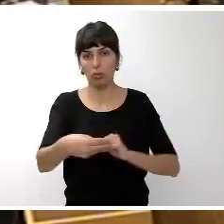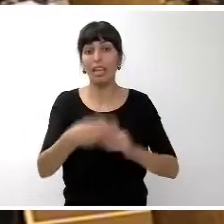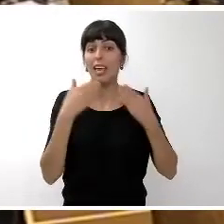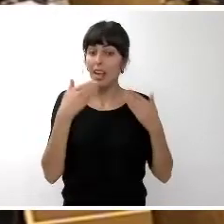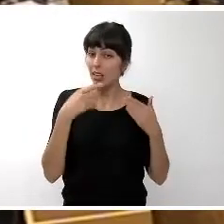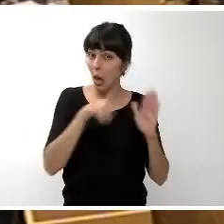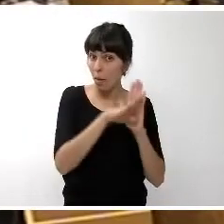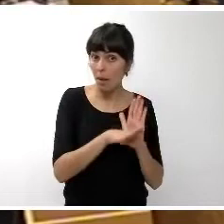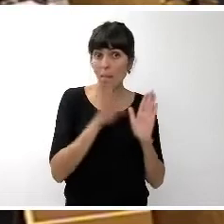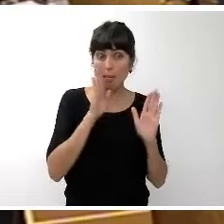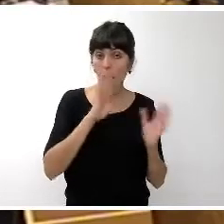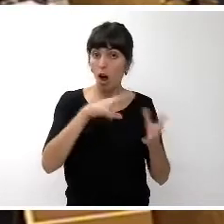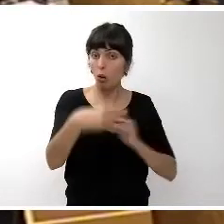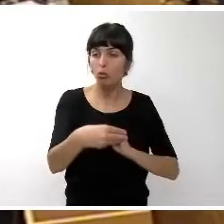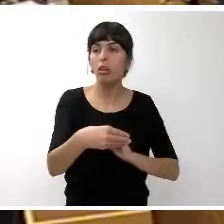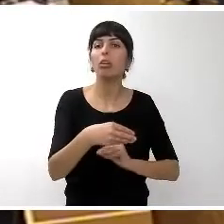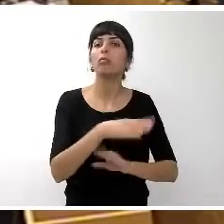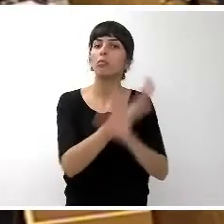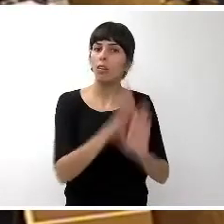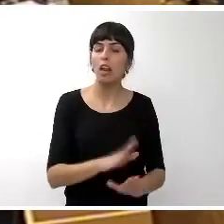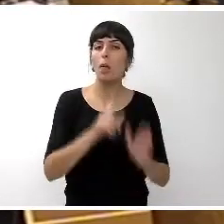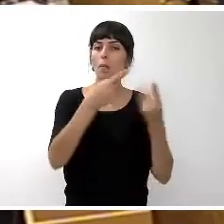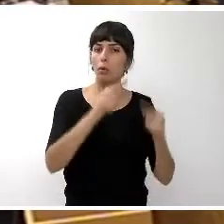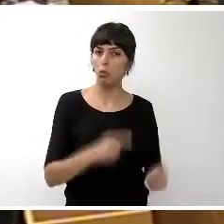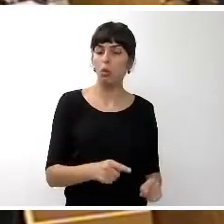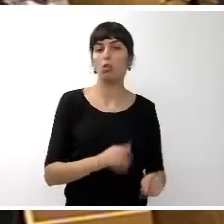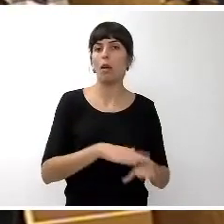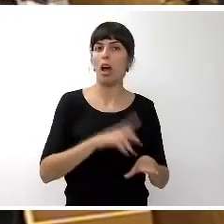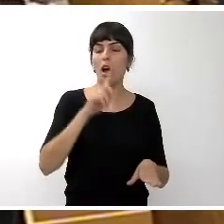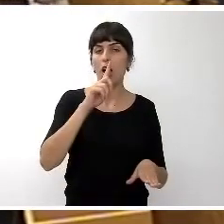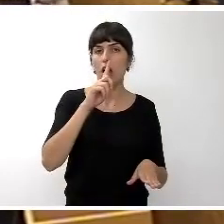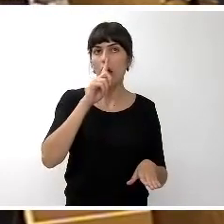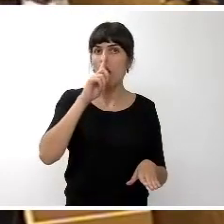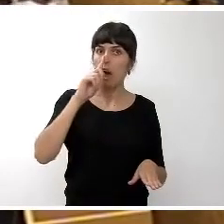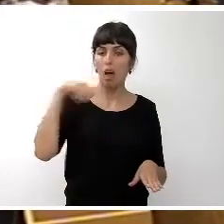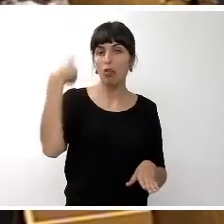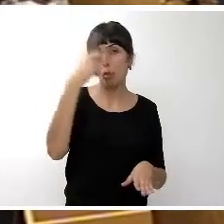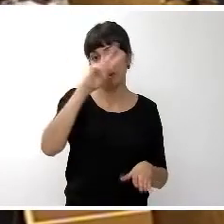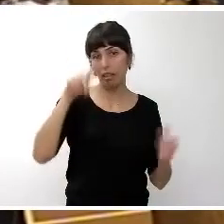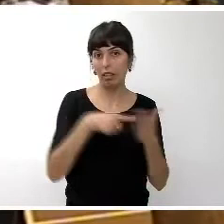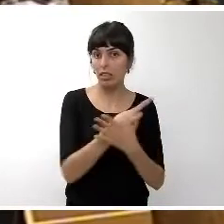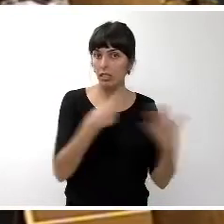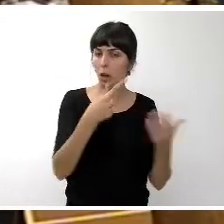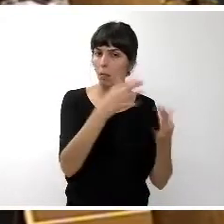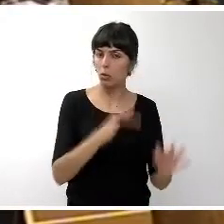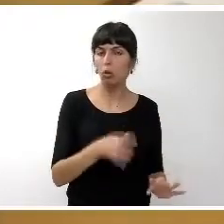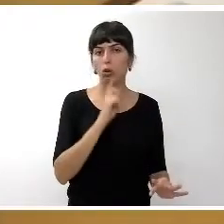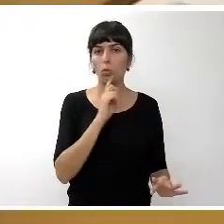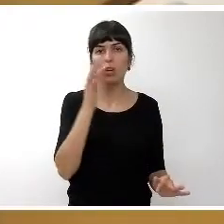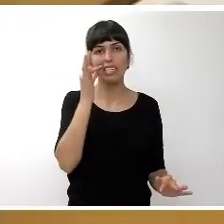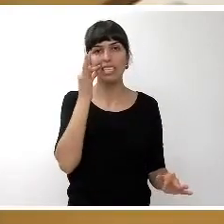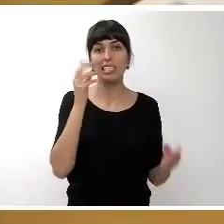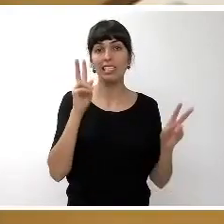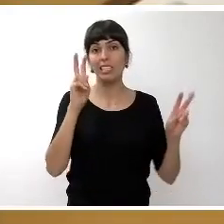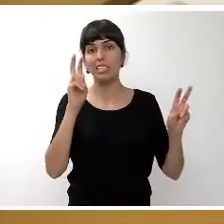llevado a tener al menos un presupuesto para el ejercicio 2016 saludable permítame